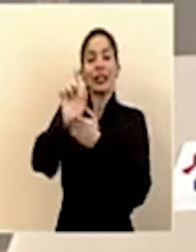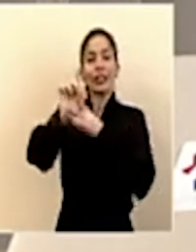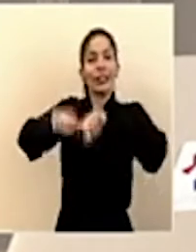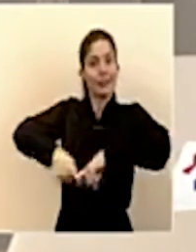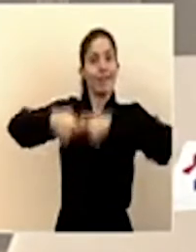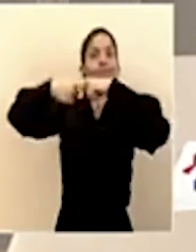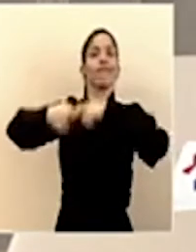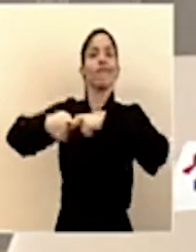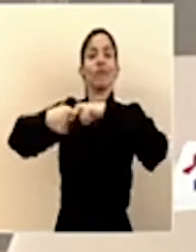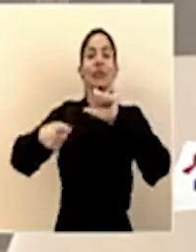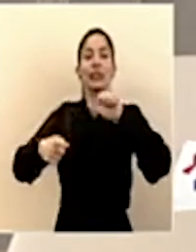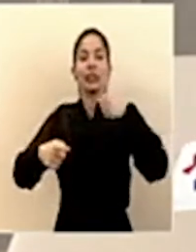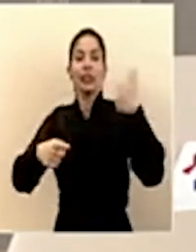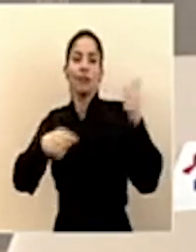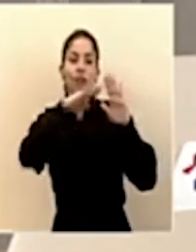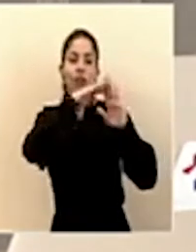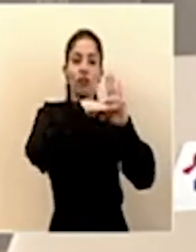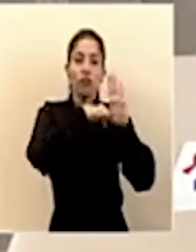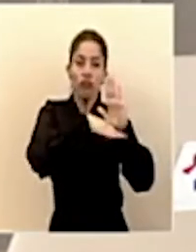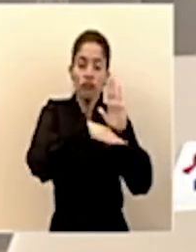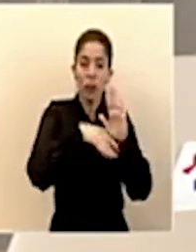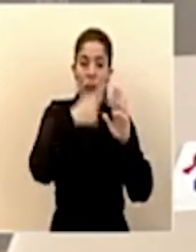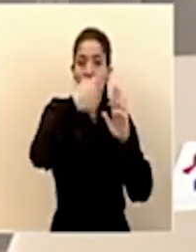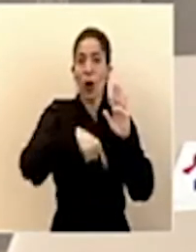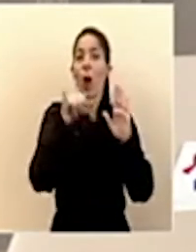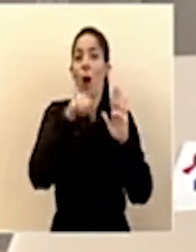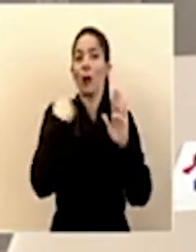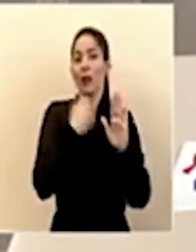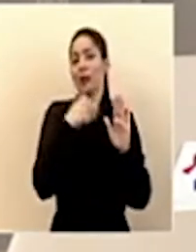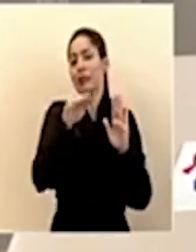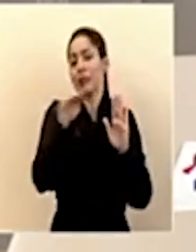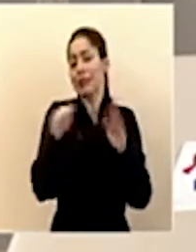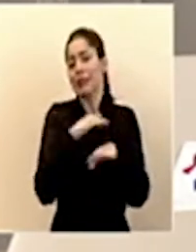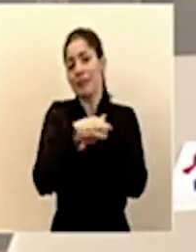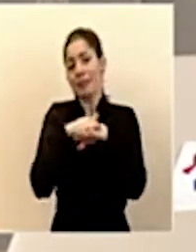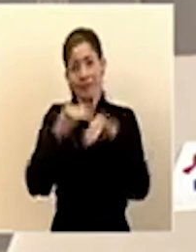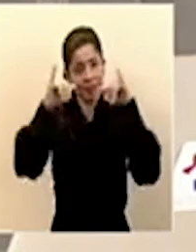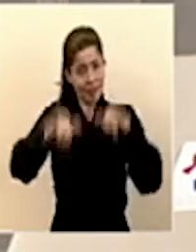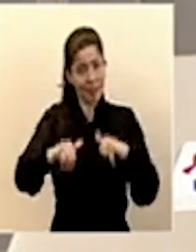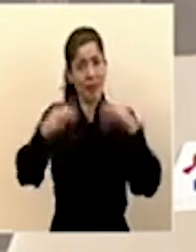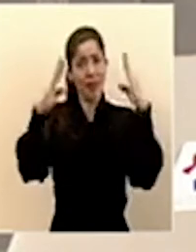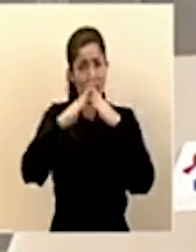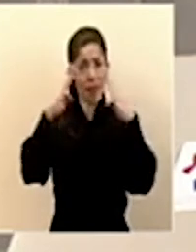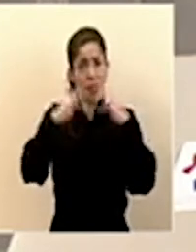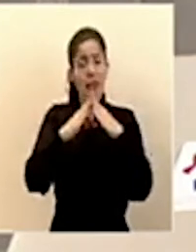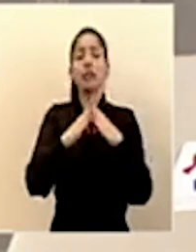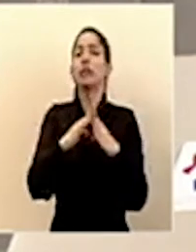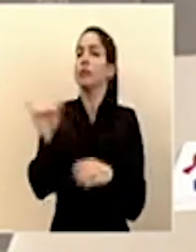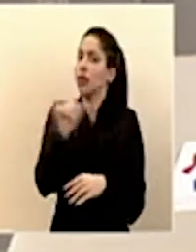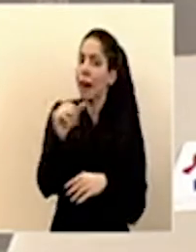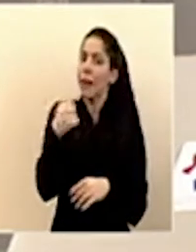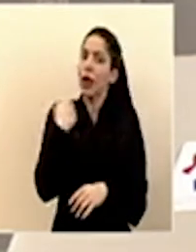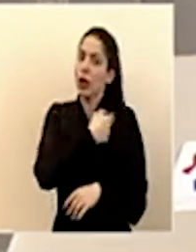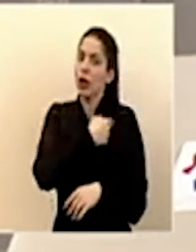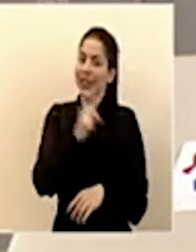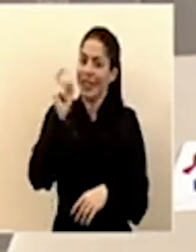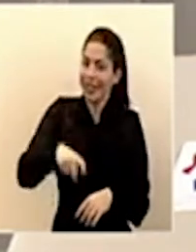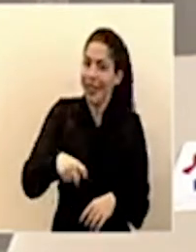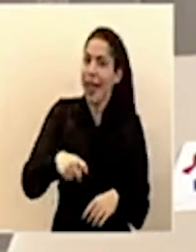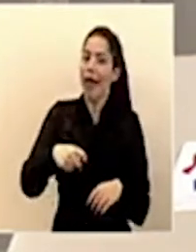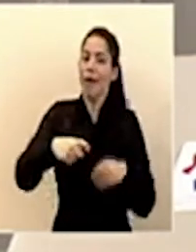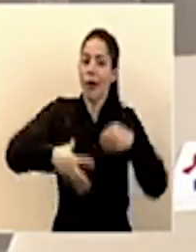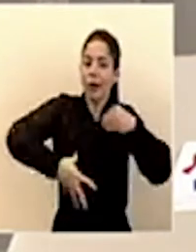y otras medidas que hemos adoptado, como pedirles a ustedes que permanezcan en sus hogares, así también tenemos que adoptar medidas